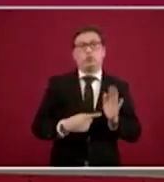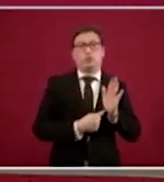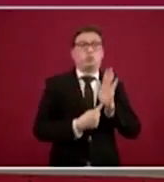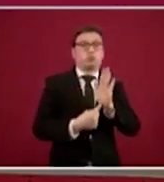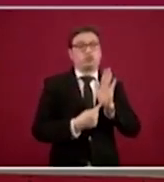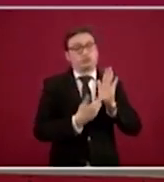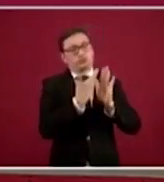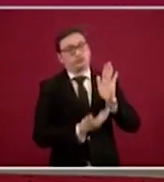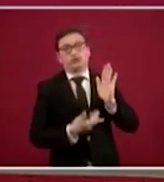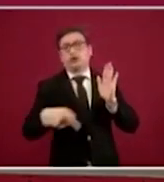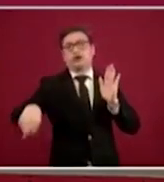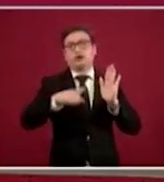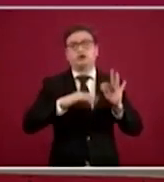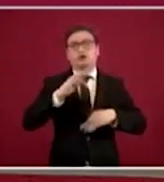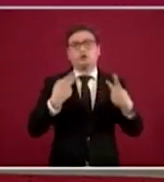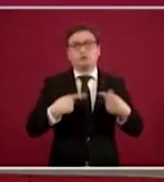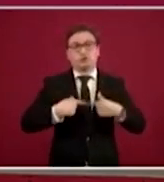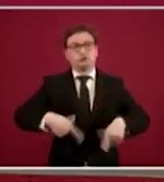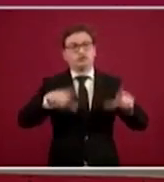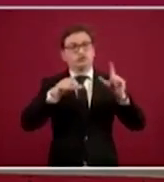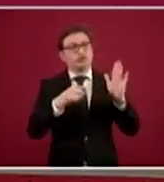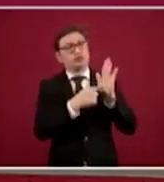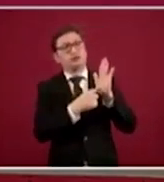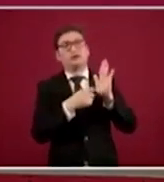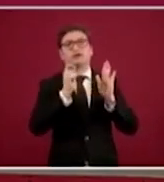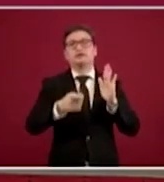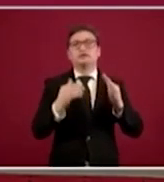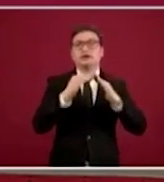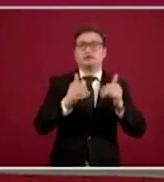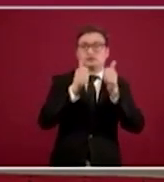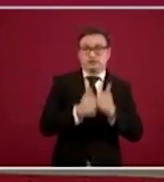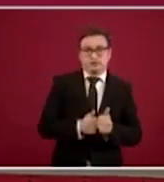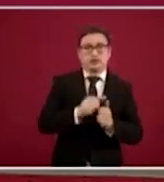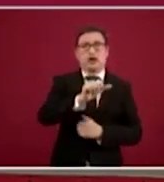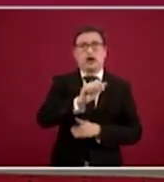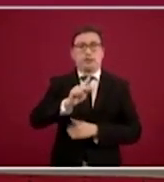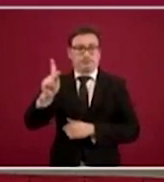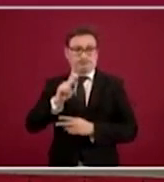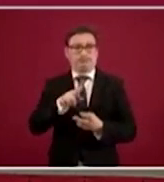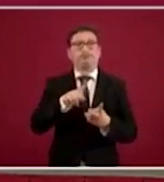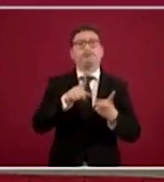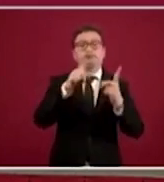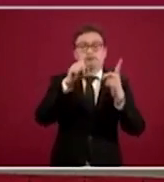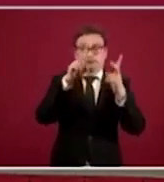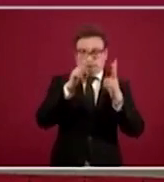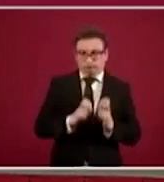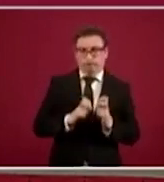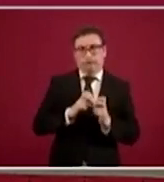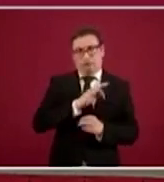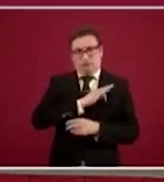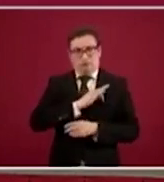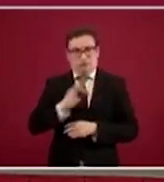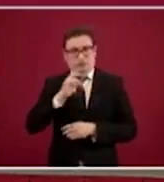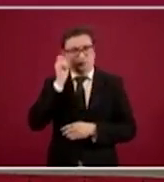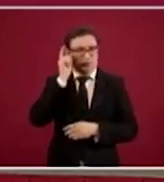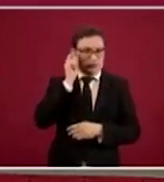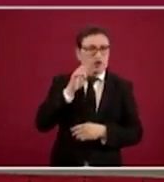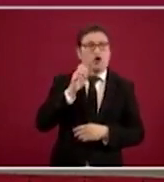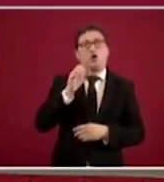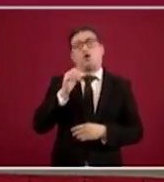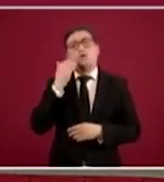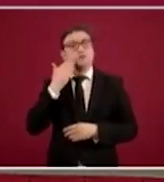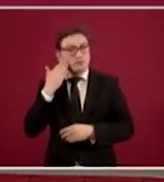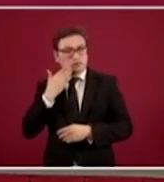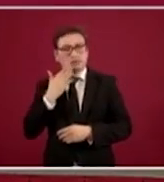Este es lo primero que ve la gente, quédate en casa y descarga la aplicación para cualquiera de los dos sistemas disponibles.